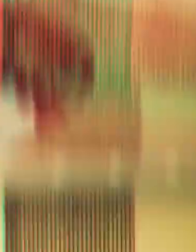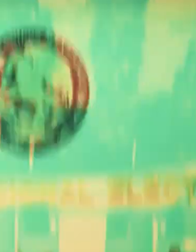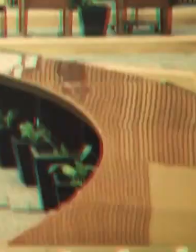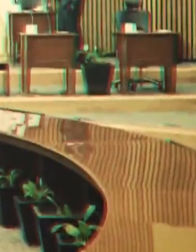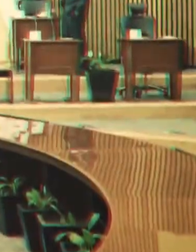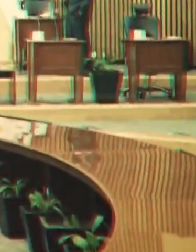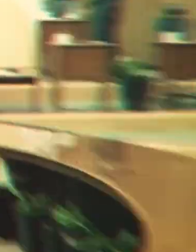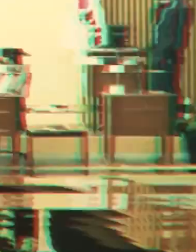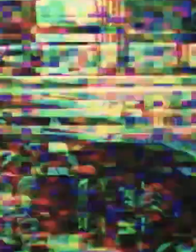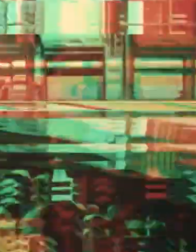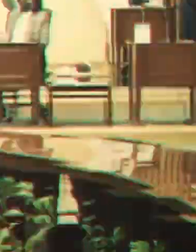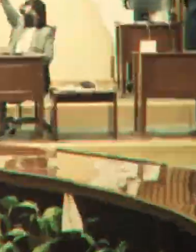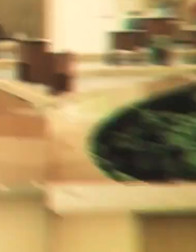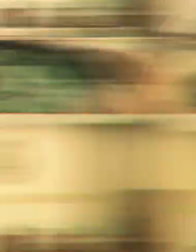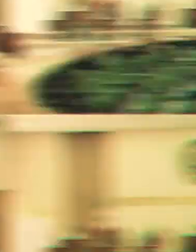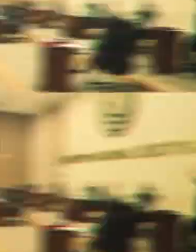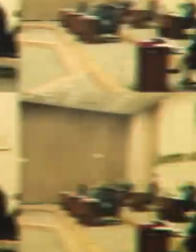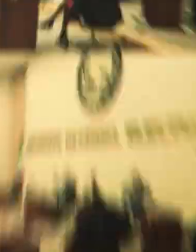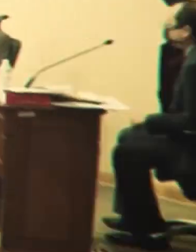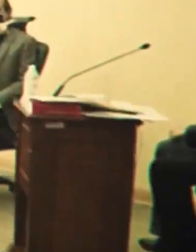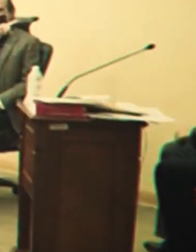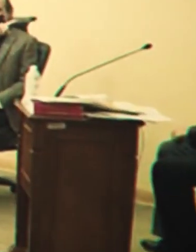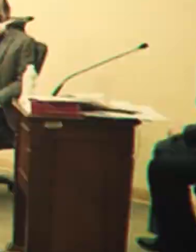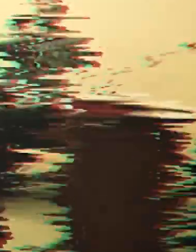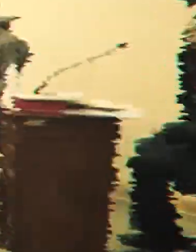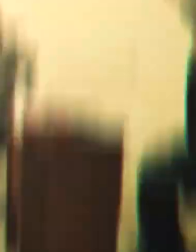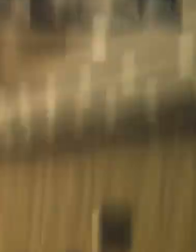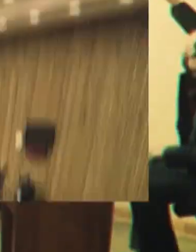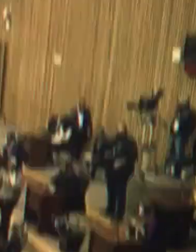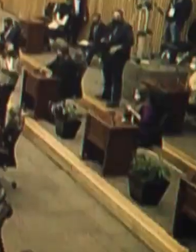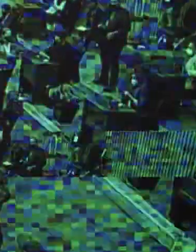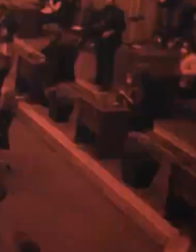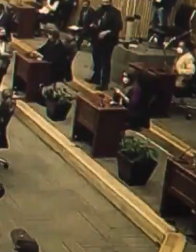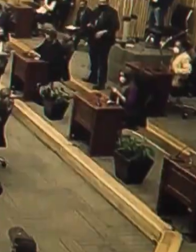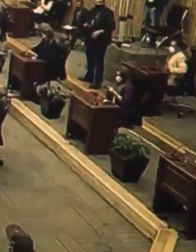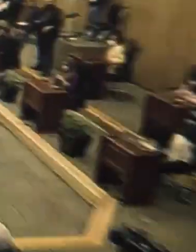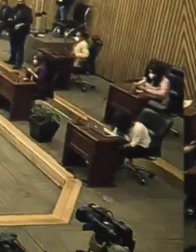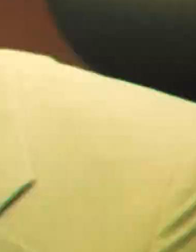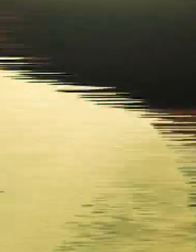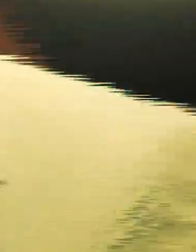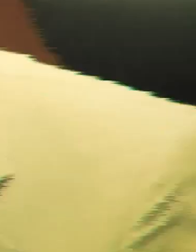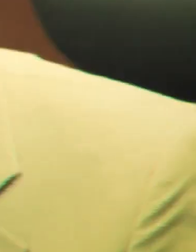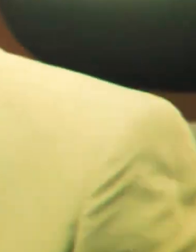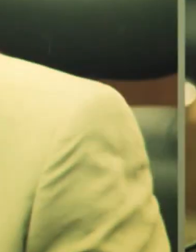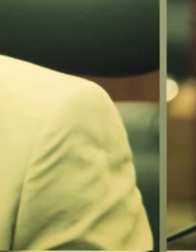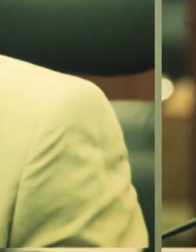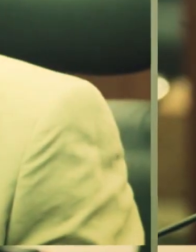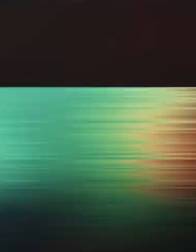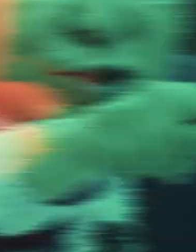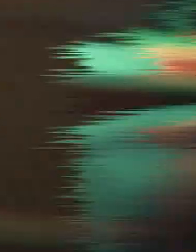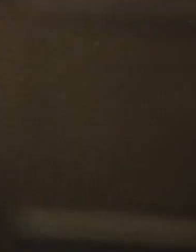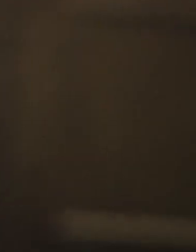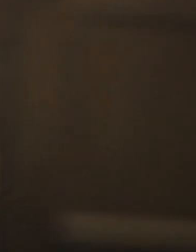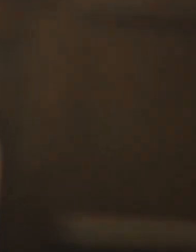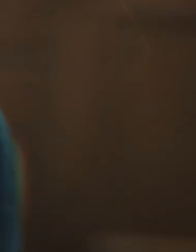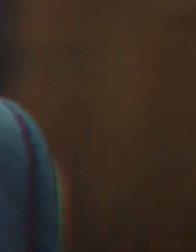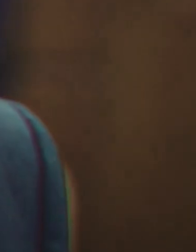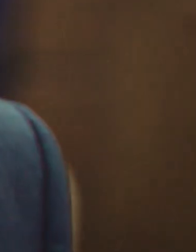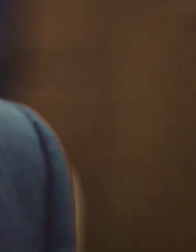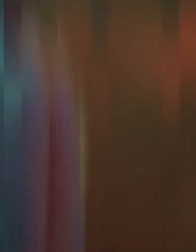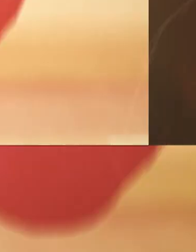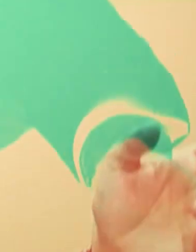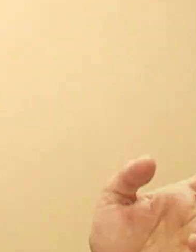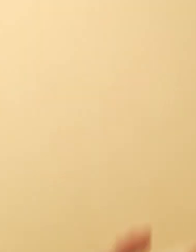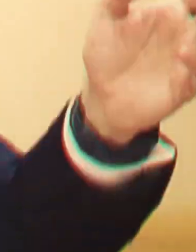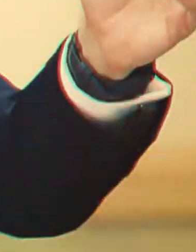INE y los partidos políticos, recortando el presupuesto que reciben de la federación. También plantea que los consejeros del INE